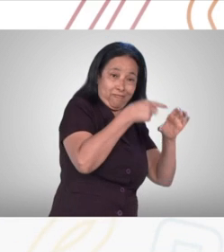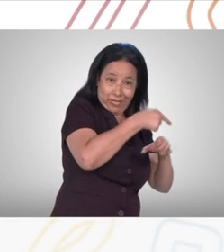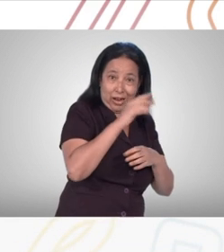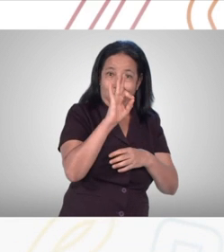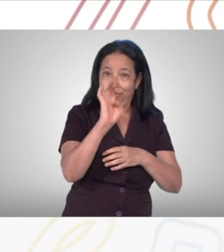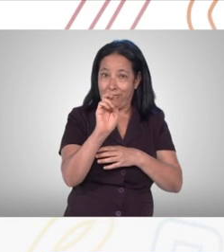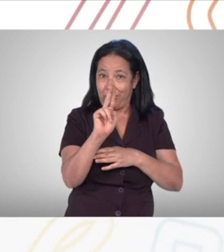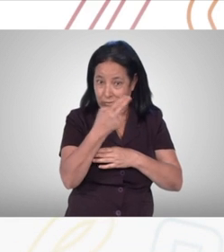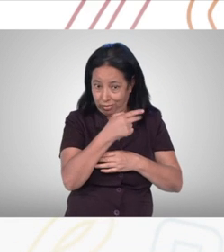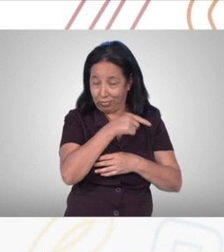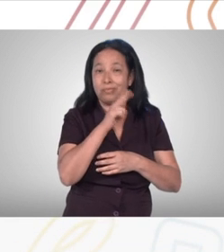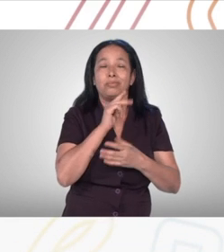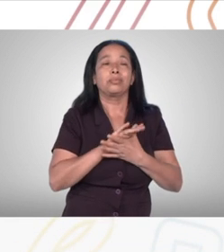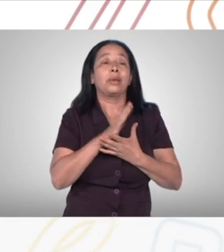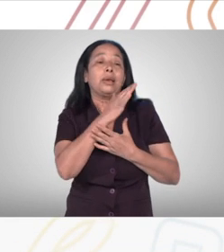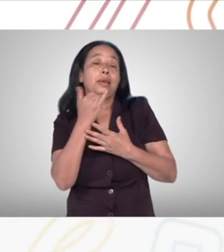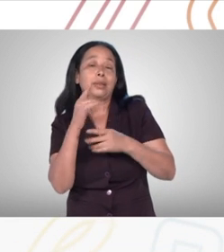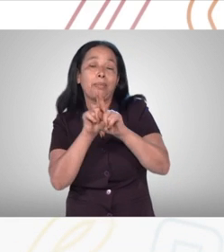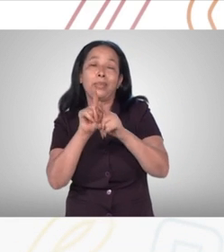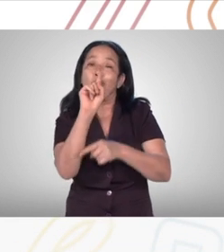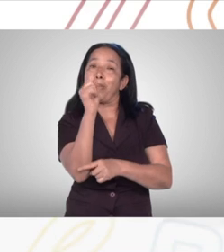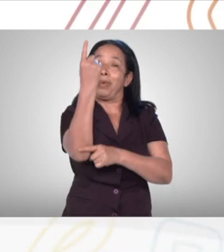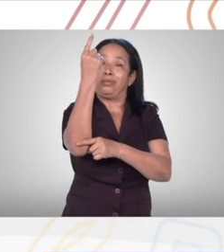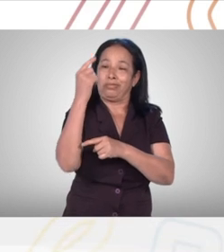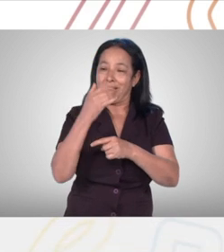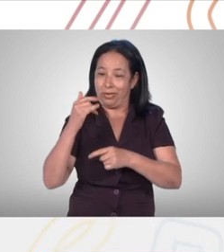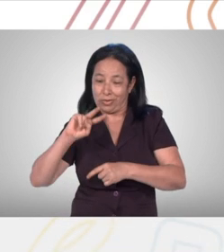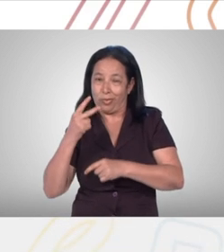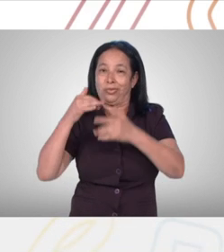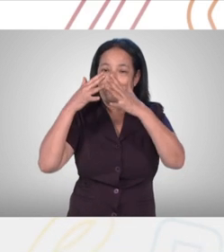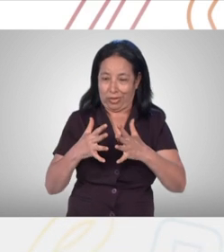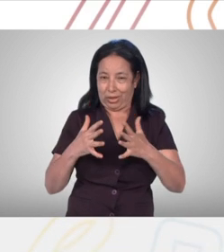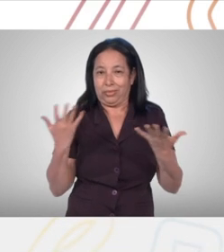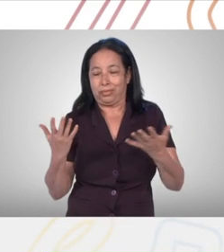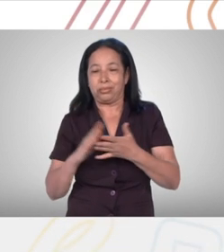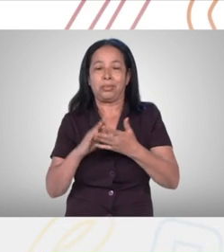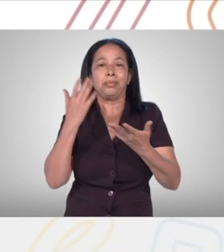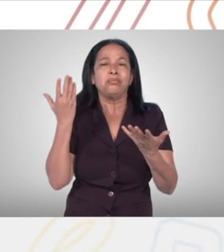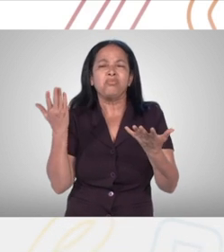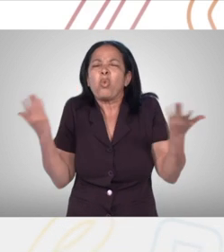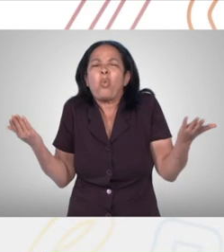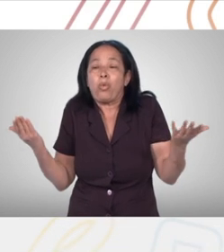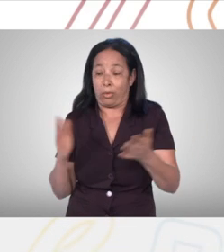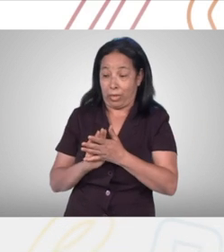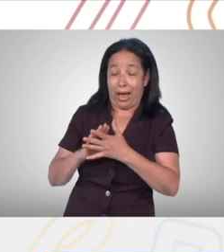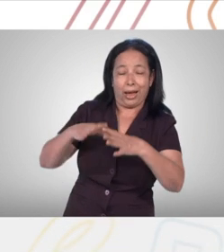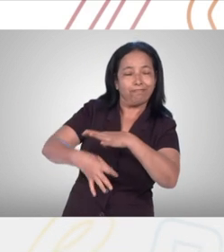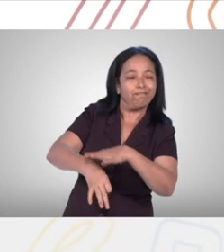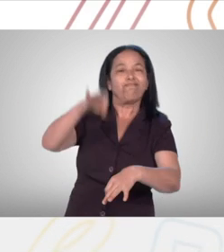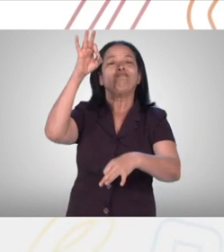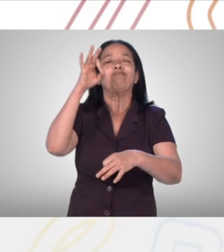Federación de Estudiantes Universitarios de Honduras. Asimismo, se integra con un propietario y un suplente de cada actor estudiantil,